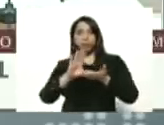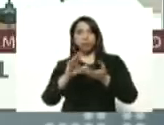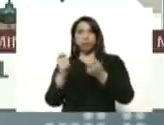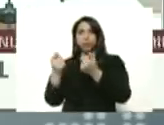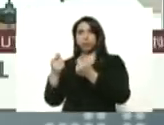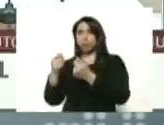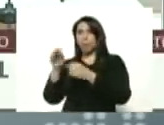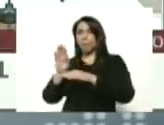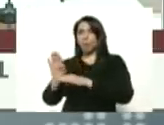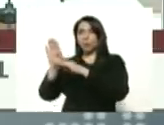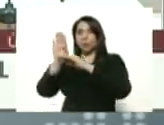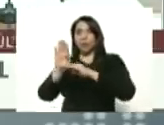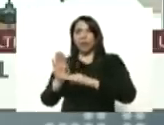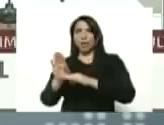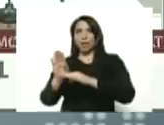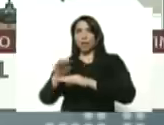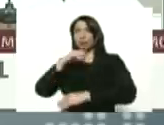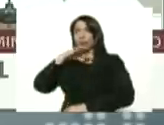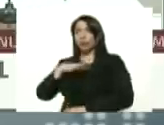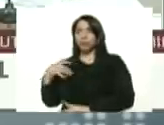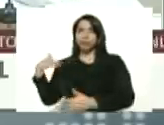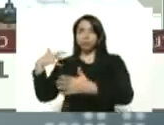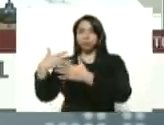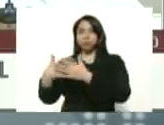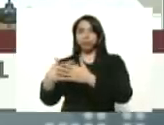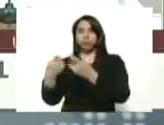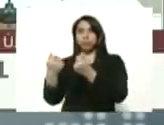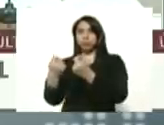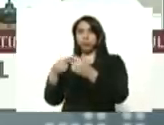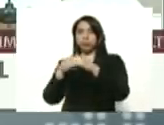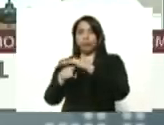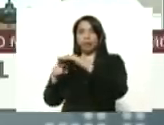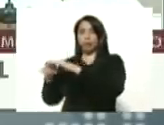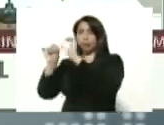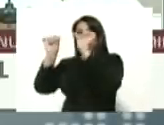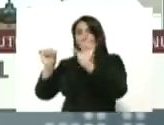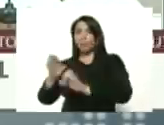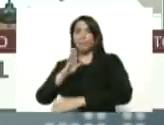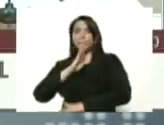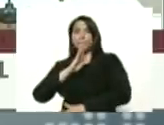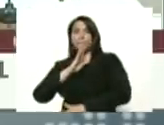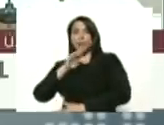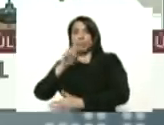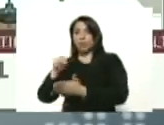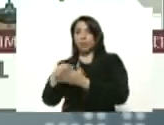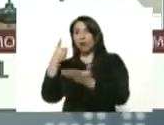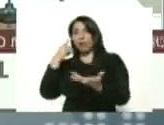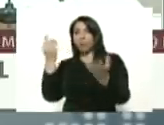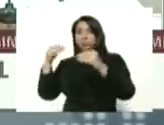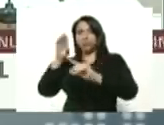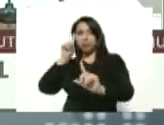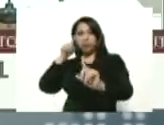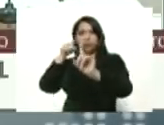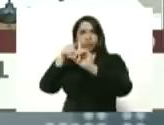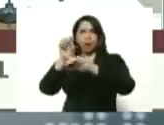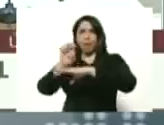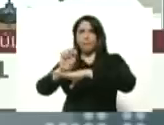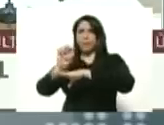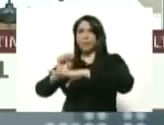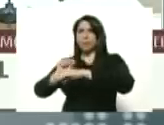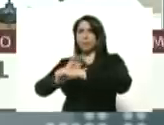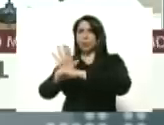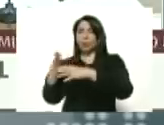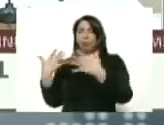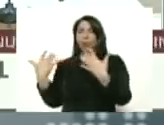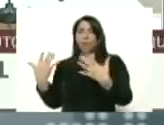historial crediticio de los clientes dentro del sistema bancario nacional se acordó en el marco de la emergencia del coronavirus